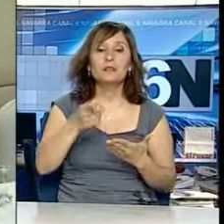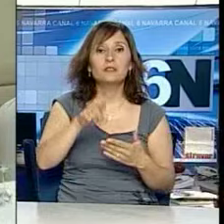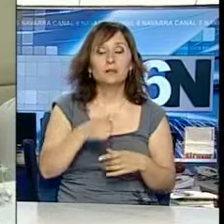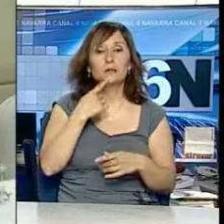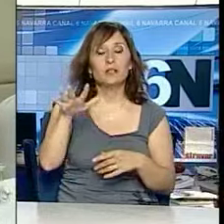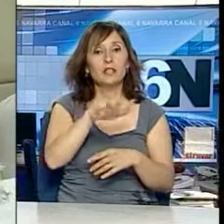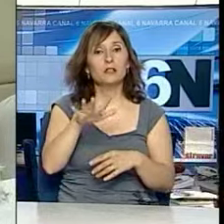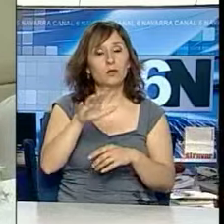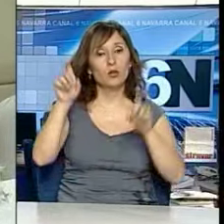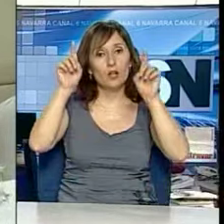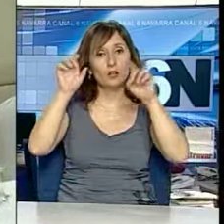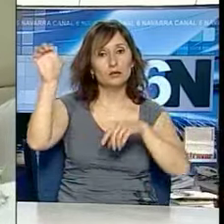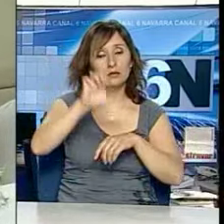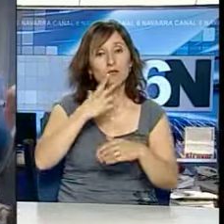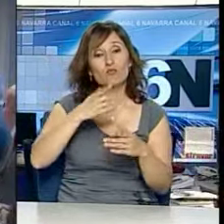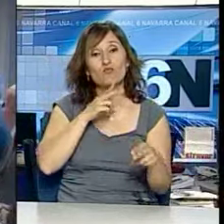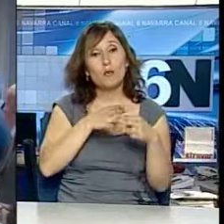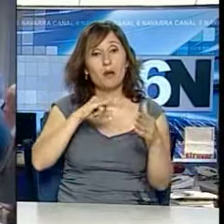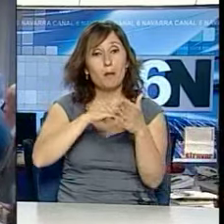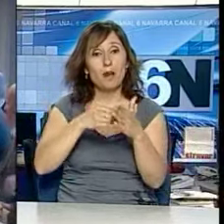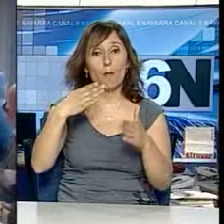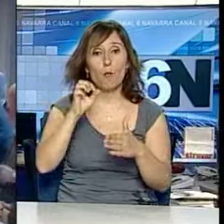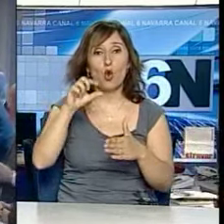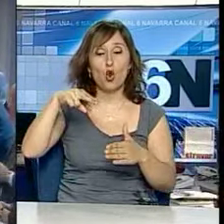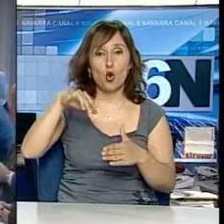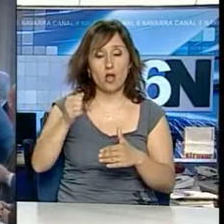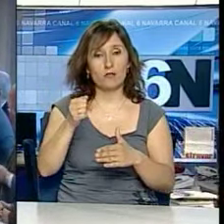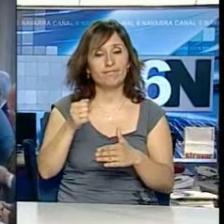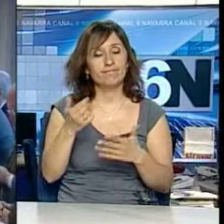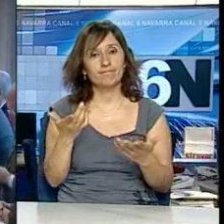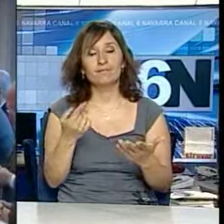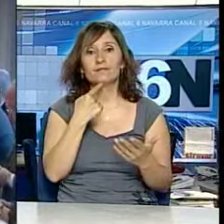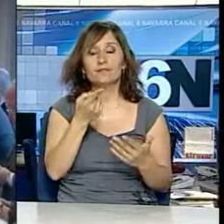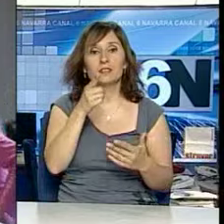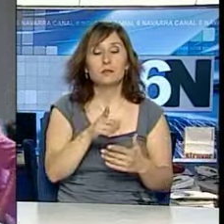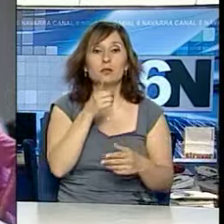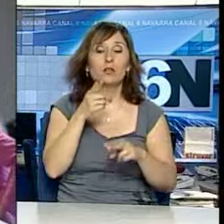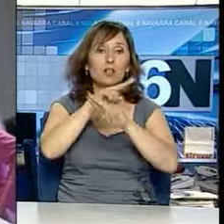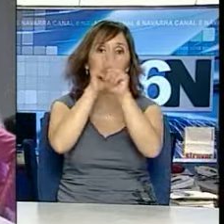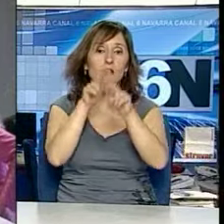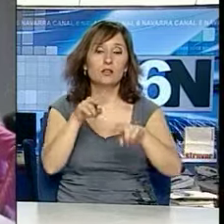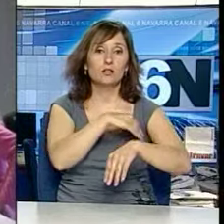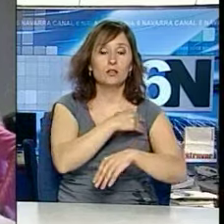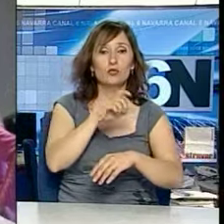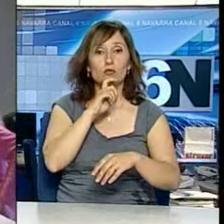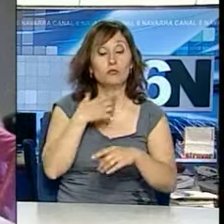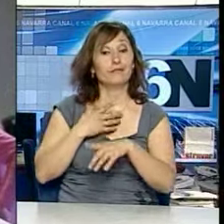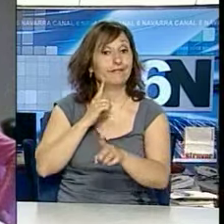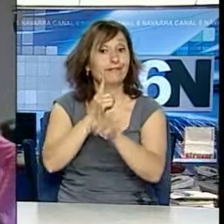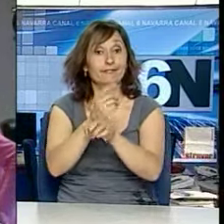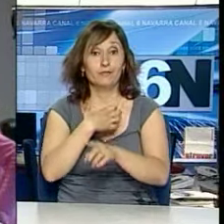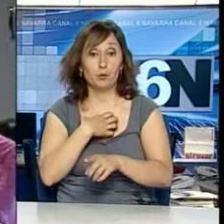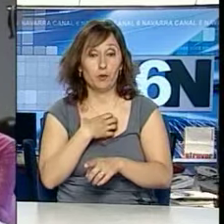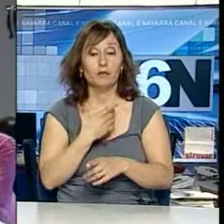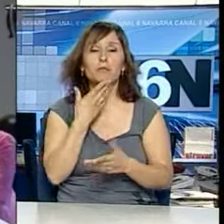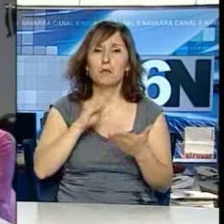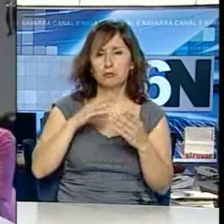Europeo de Educación Superior, conocido como Plan Bolonia, el que asegura que no puede ir en contra de la movilidad internacional del estudiante. Es más, es algo que